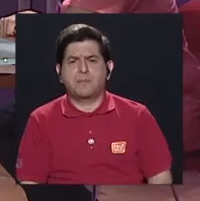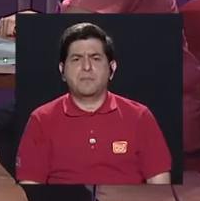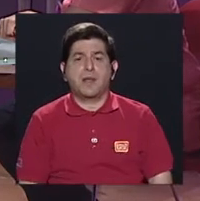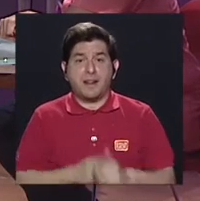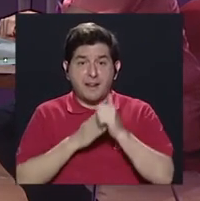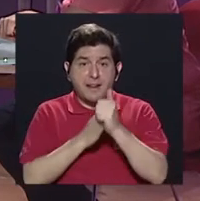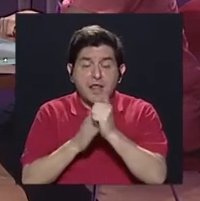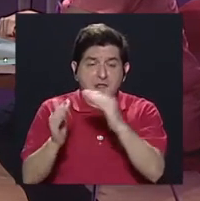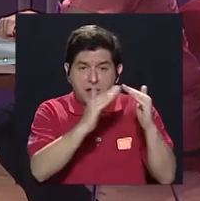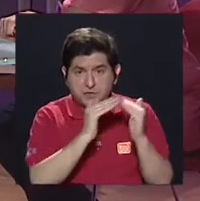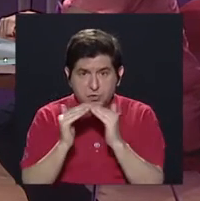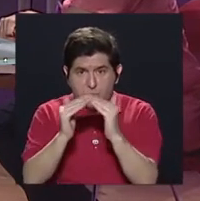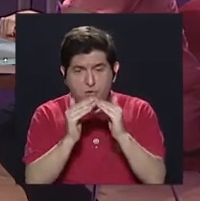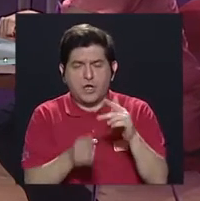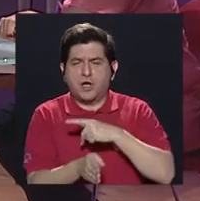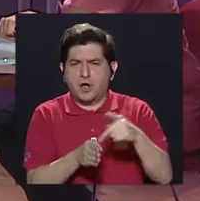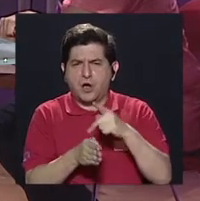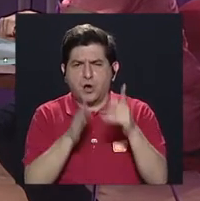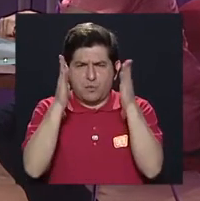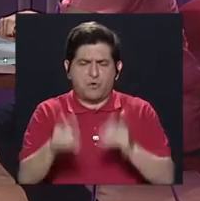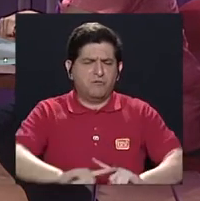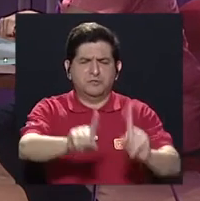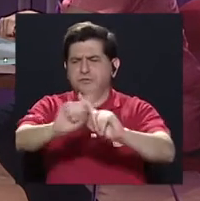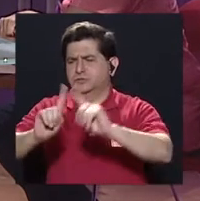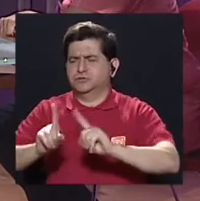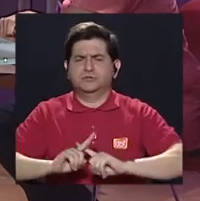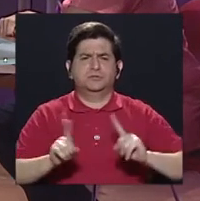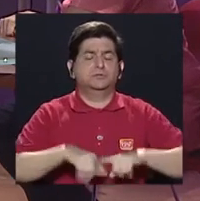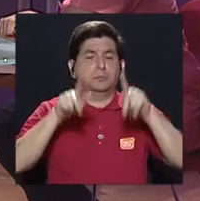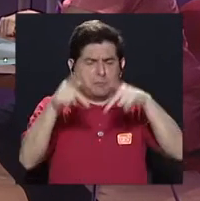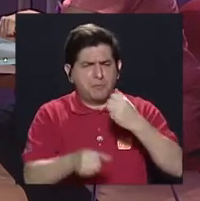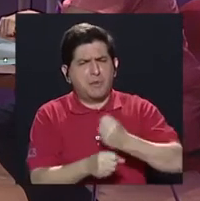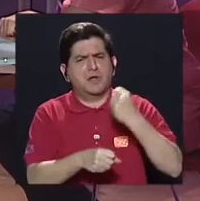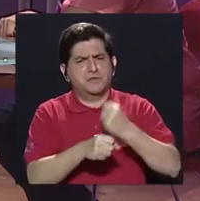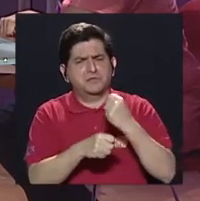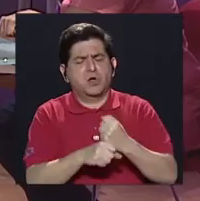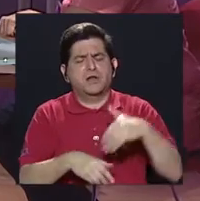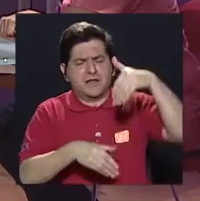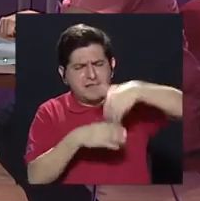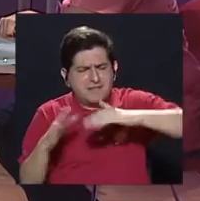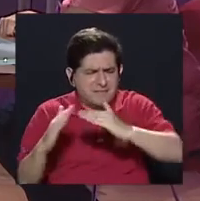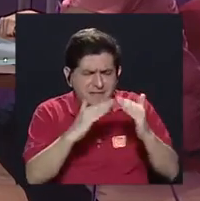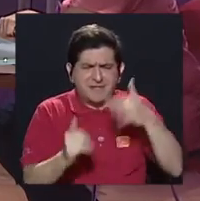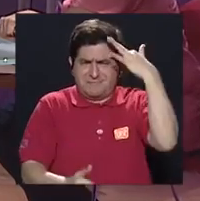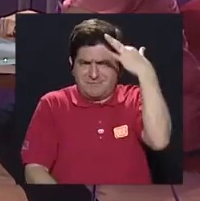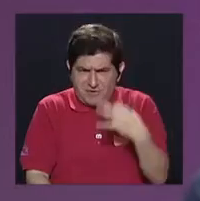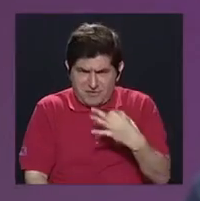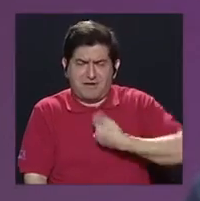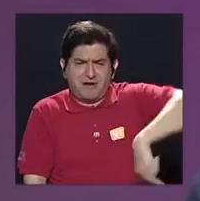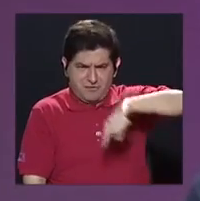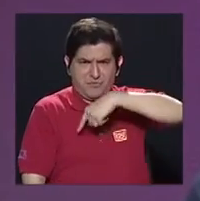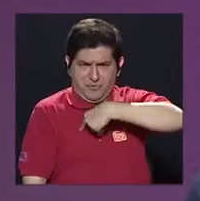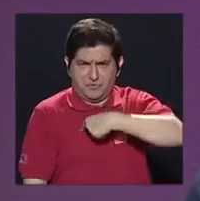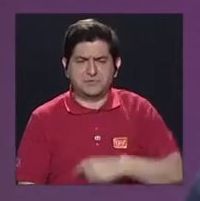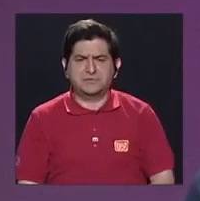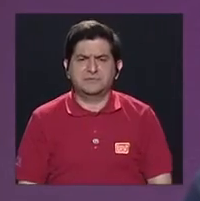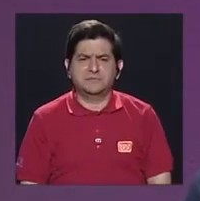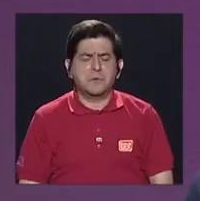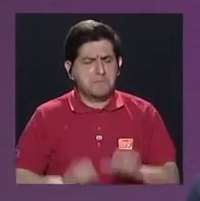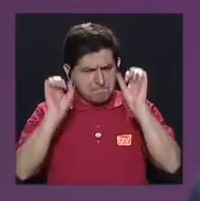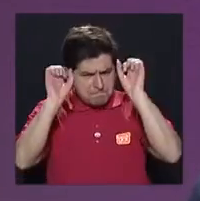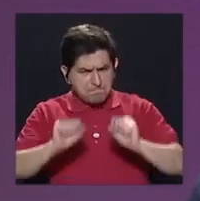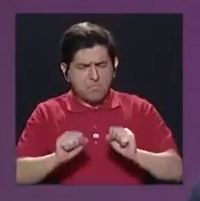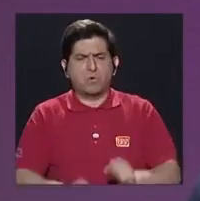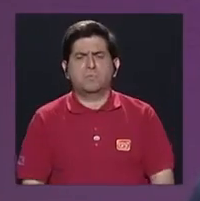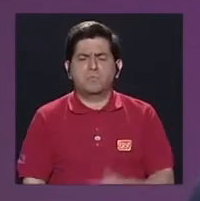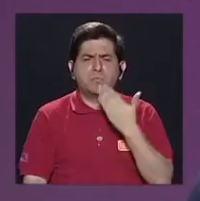líderes comunales, personas profesionales, personas que han trabajado mucho en la comunidad, y que consideramos que nosotros podamos